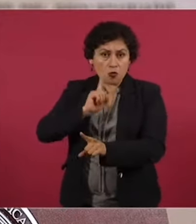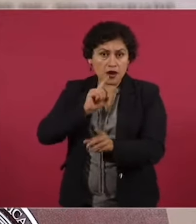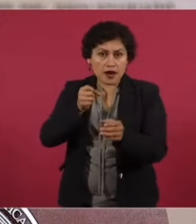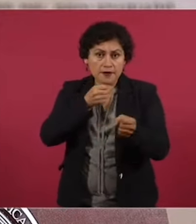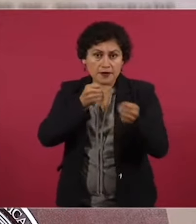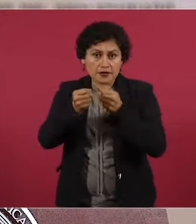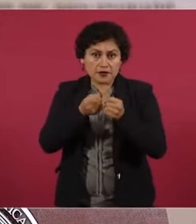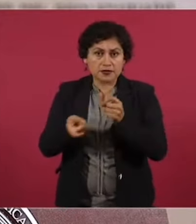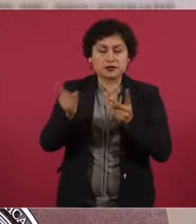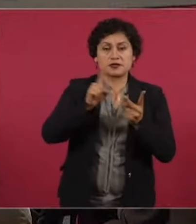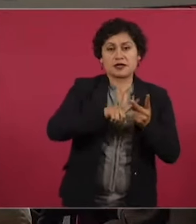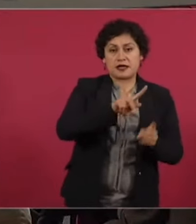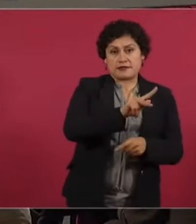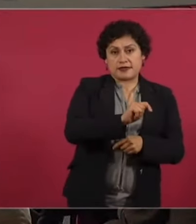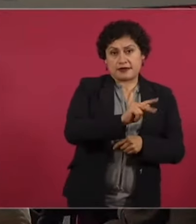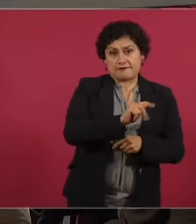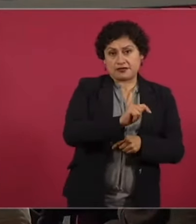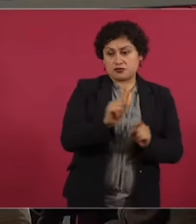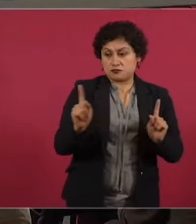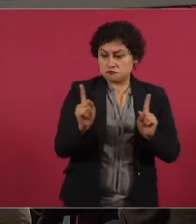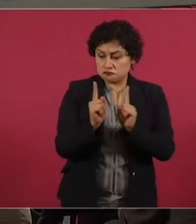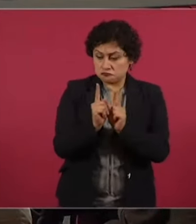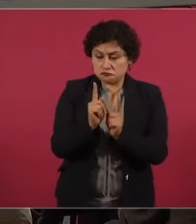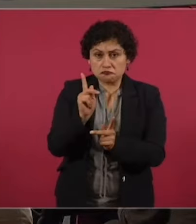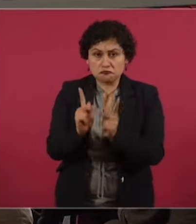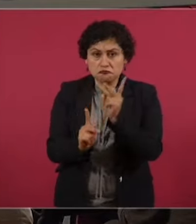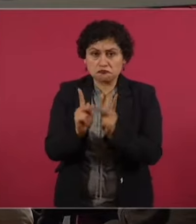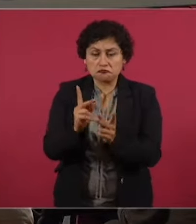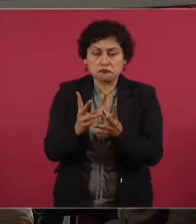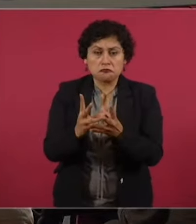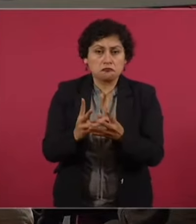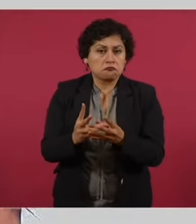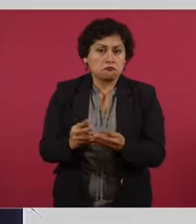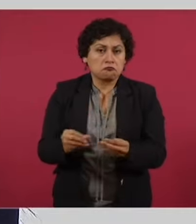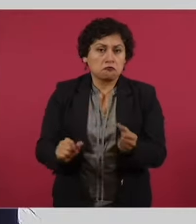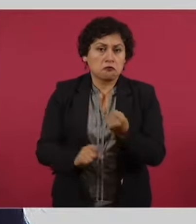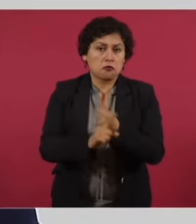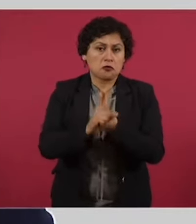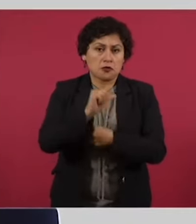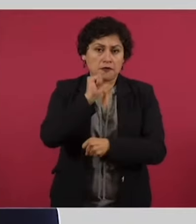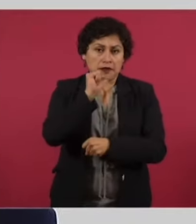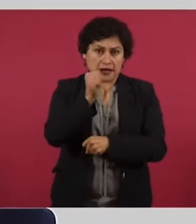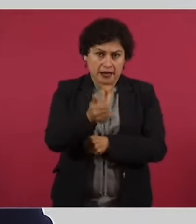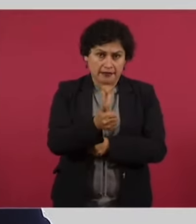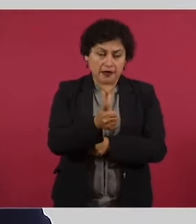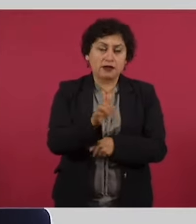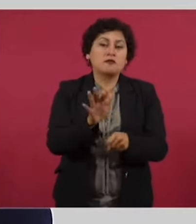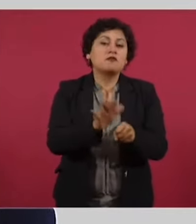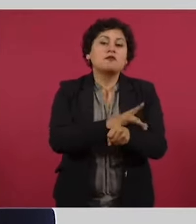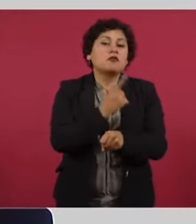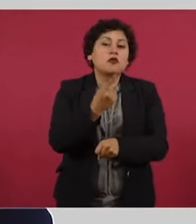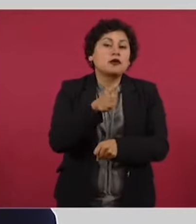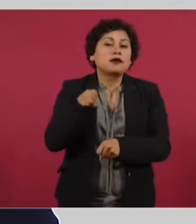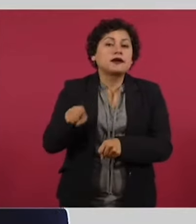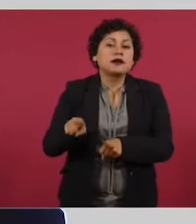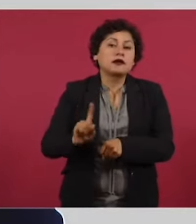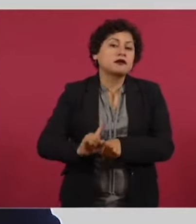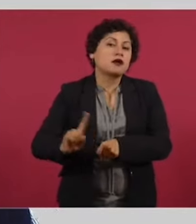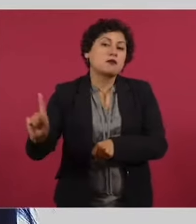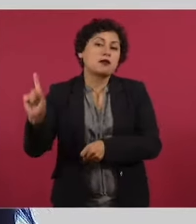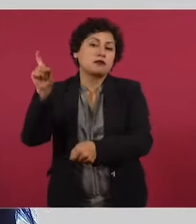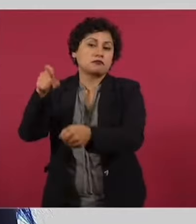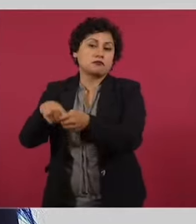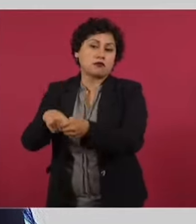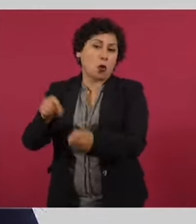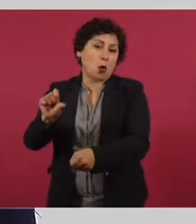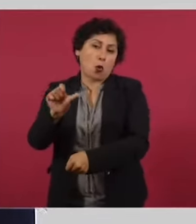inicio de un proyecto periodístico de Uresti, que Uresti emprendera en febrero en Radio Fórmula.